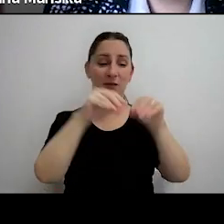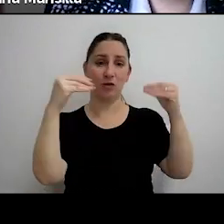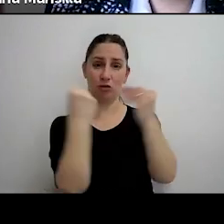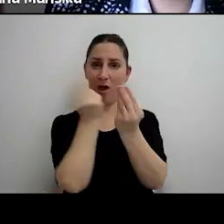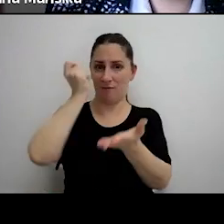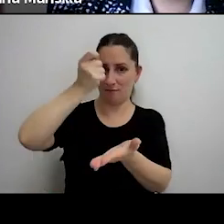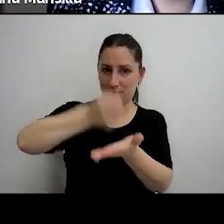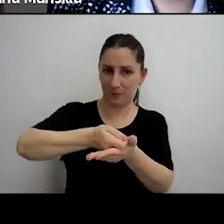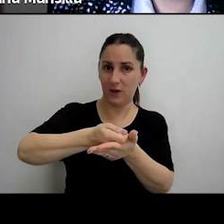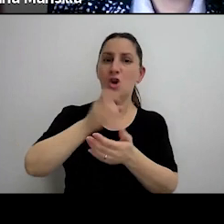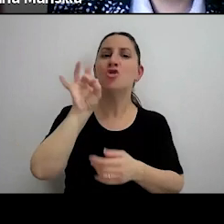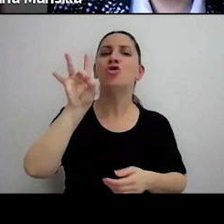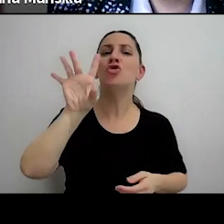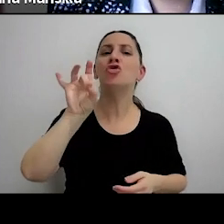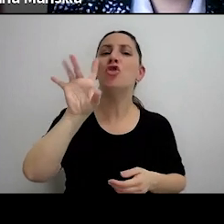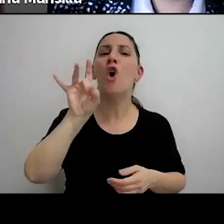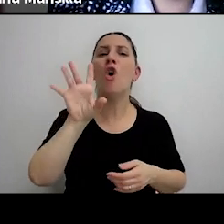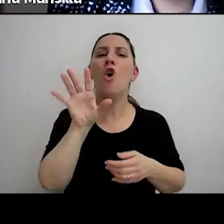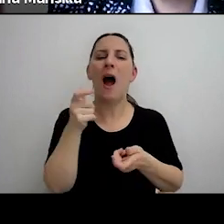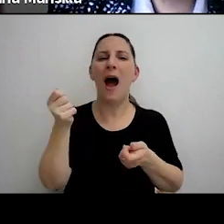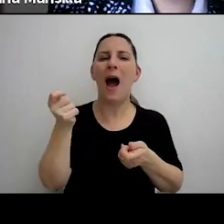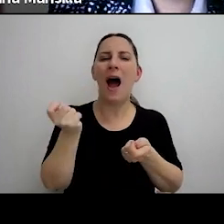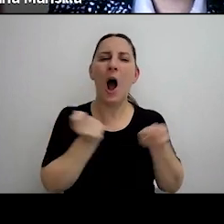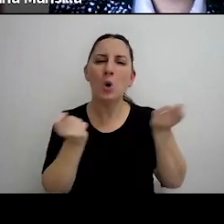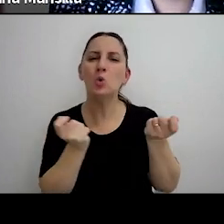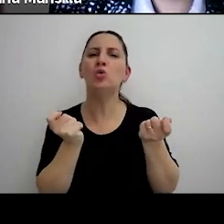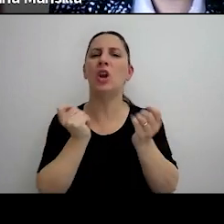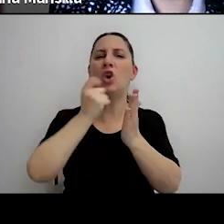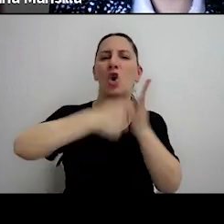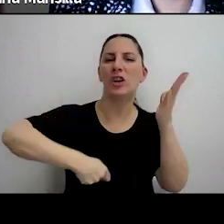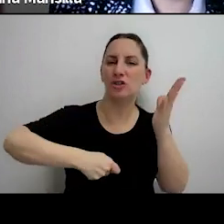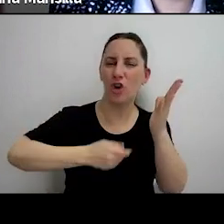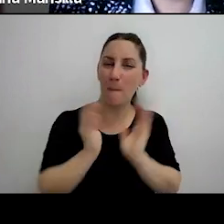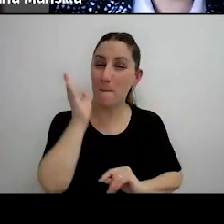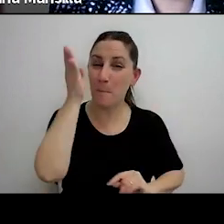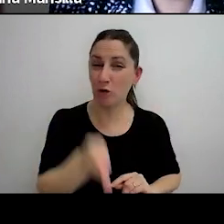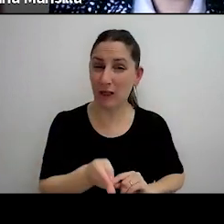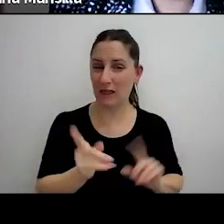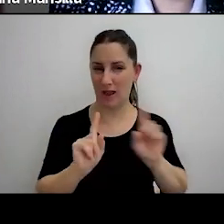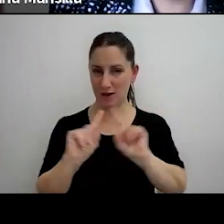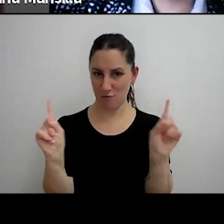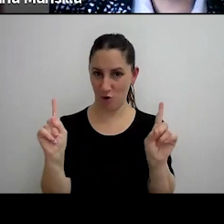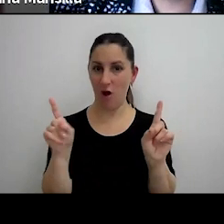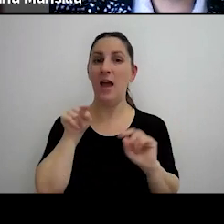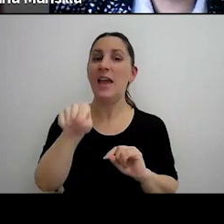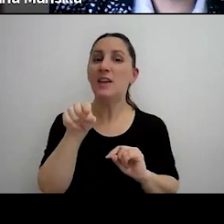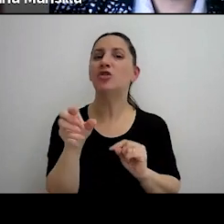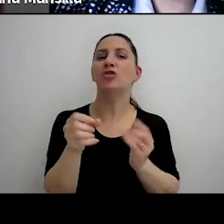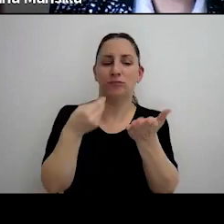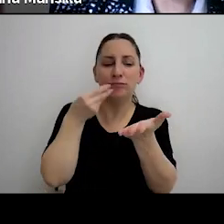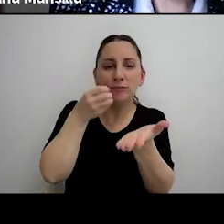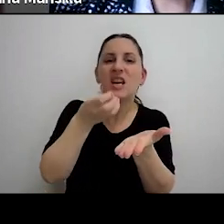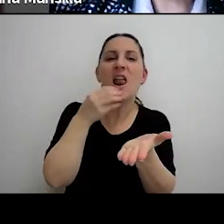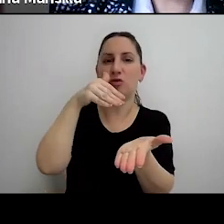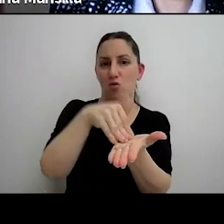no solamente el ajuste o la corrección que haga el contribuyente a su declaración jurada.